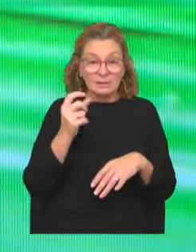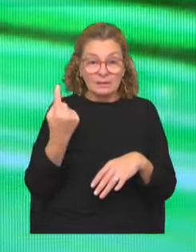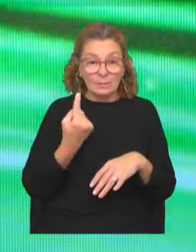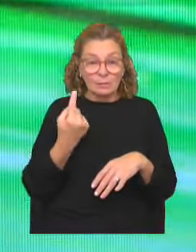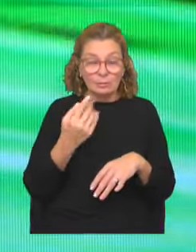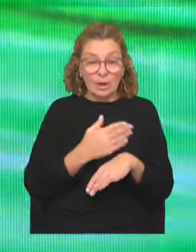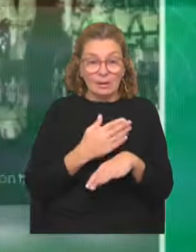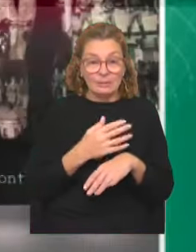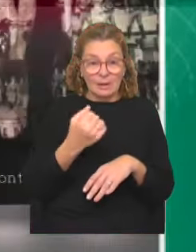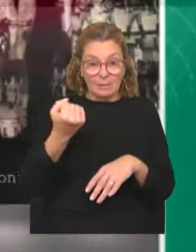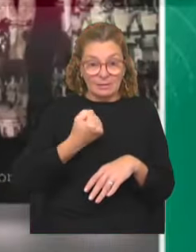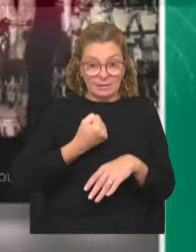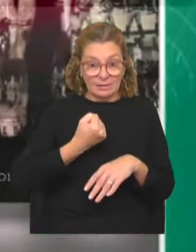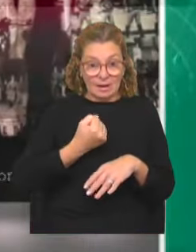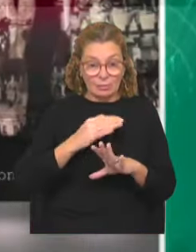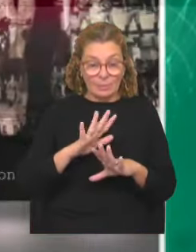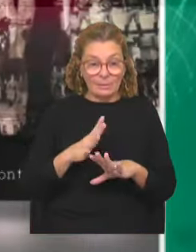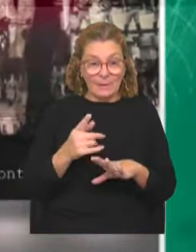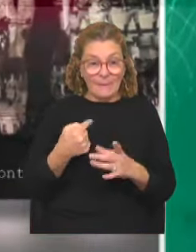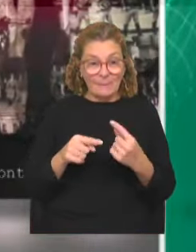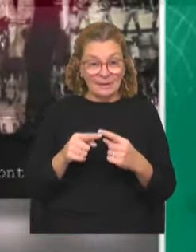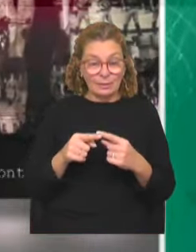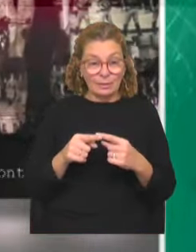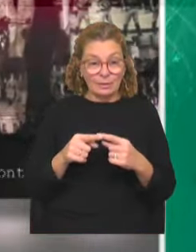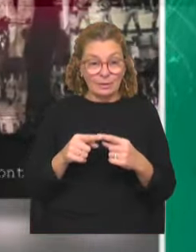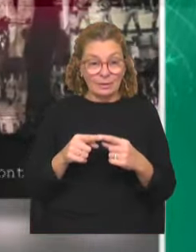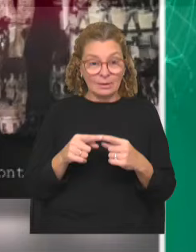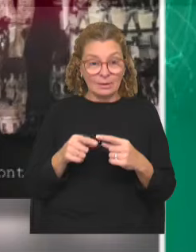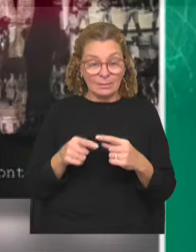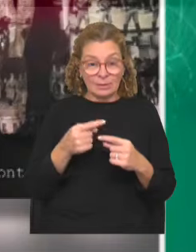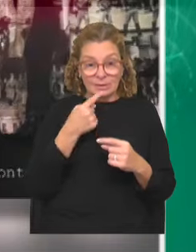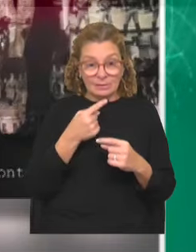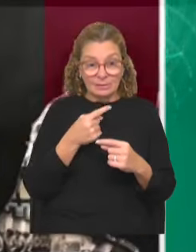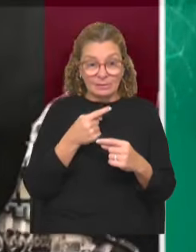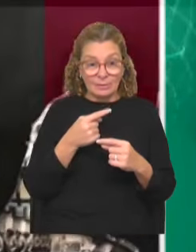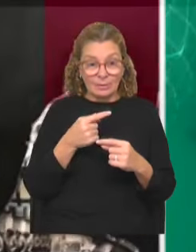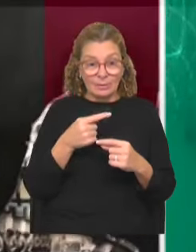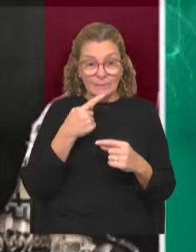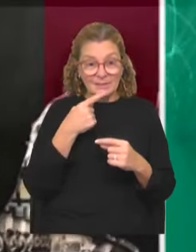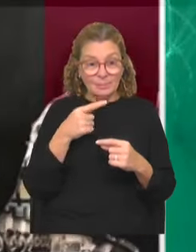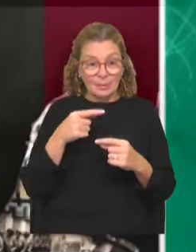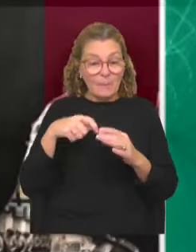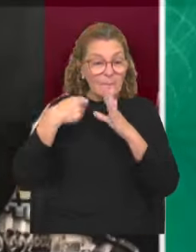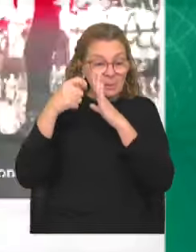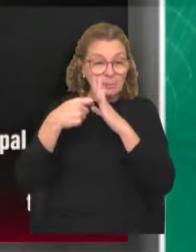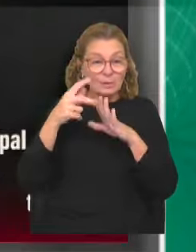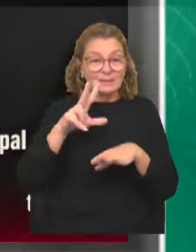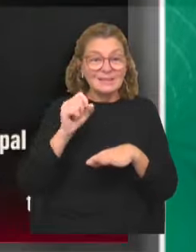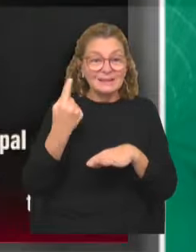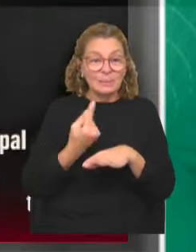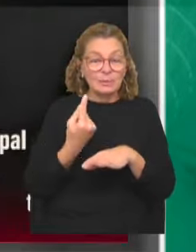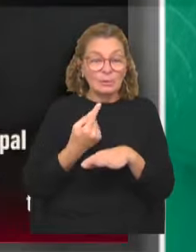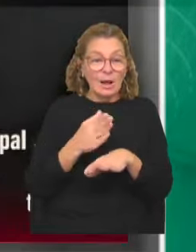antes del asesinato. Sin embargo, es el cuadro que nosotros lo llamamos la ficción, porque ¿qué sucedió esos 30 minutos